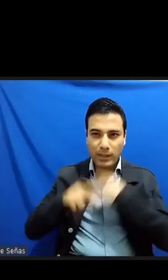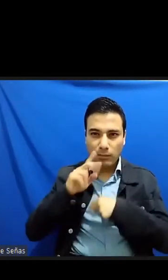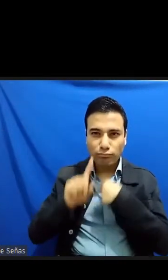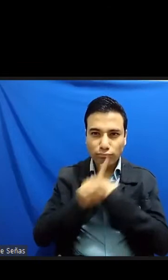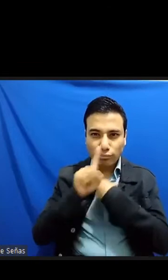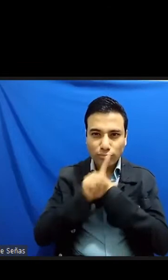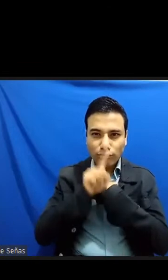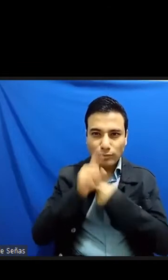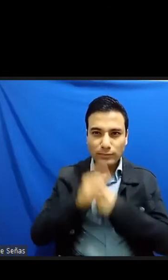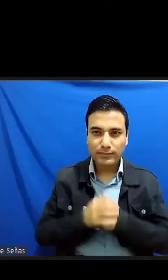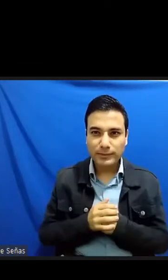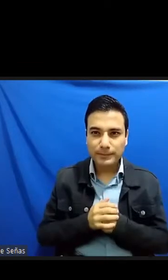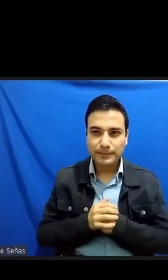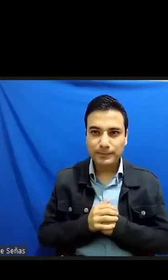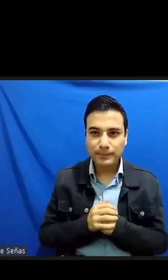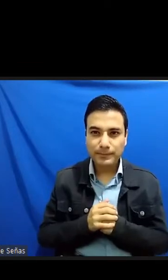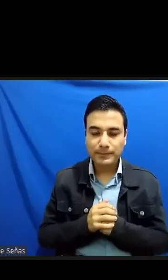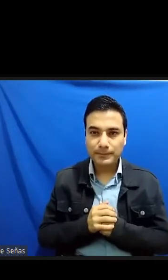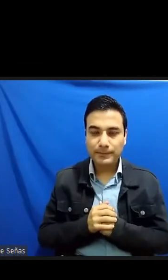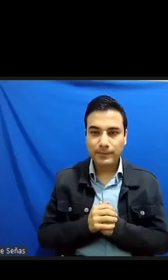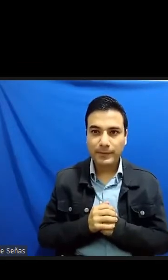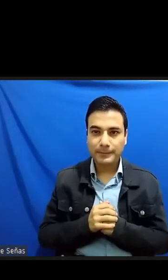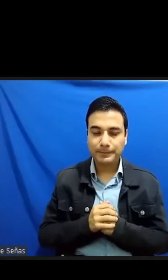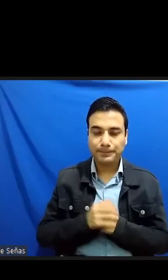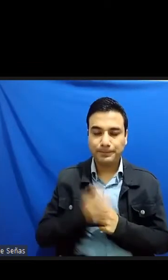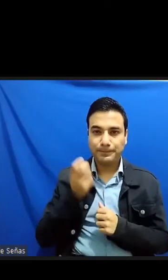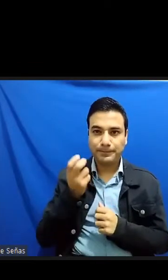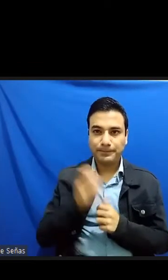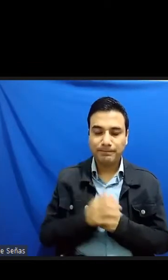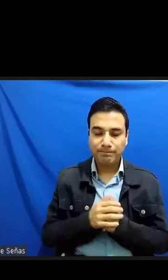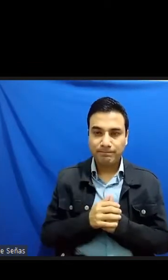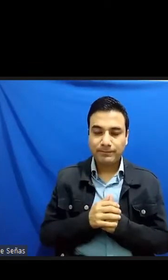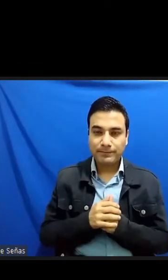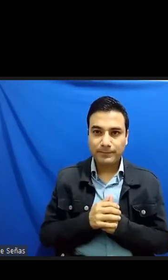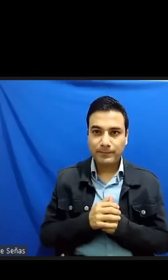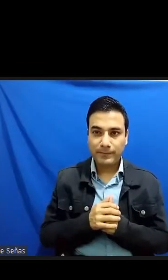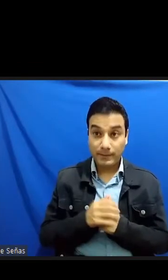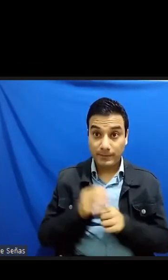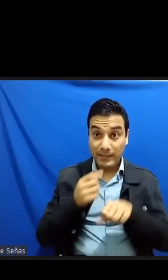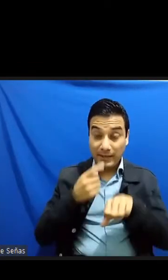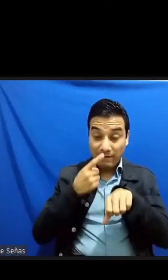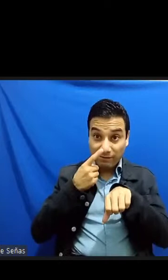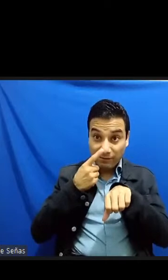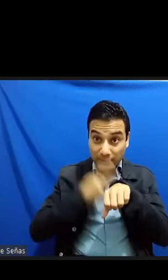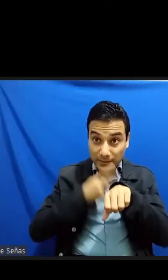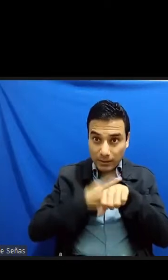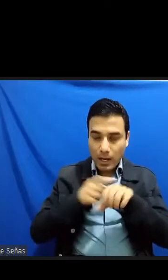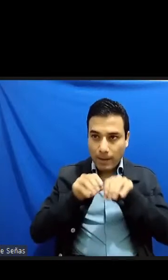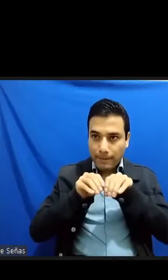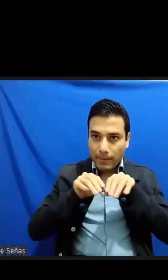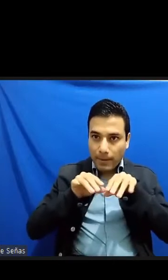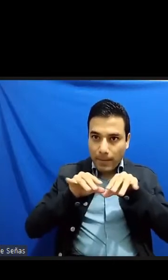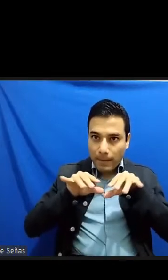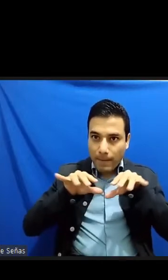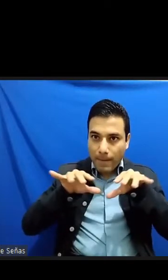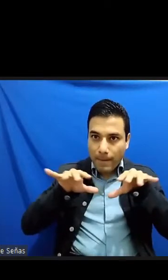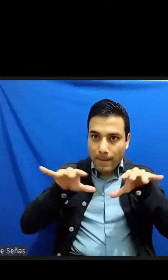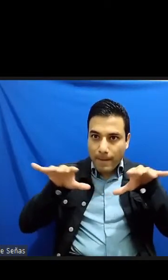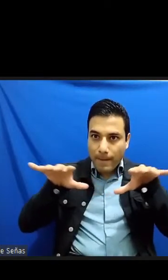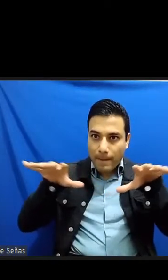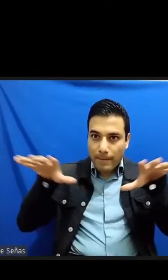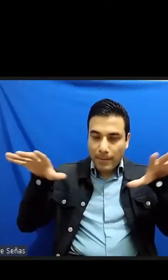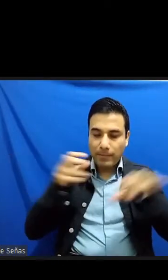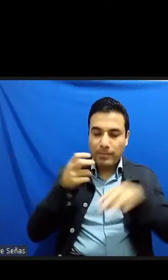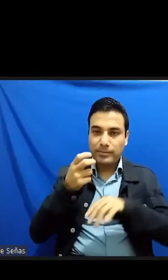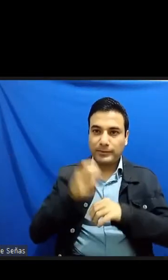esa misma peste se presentan antes los agentes de la enfermedad que en la enfermedad corporeizada en